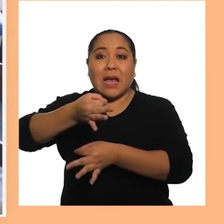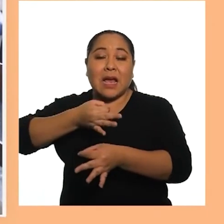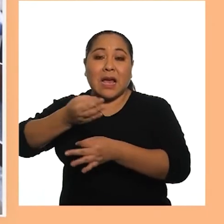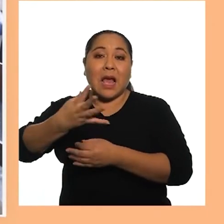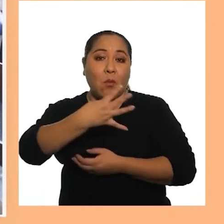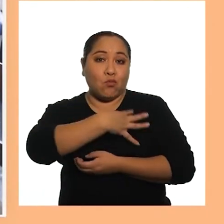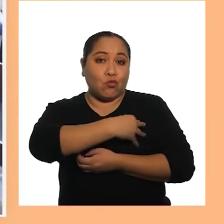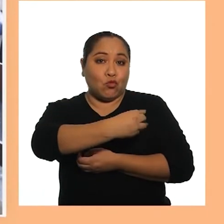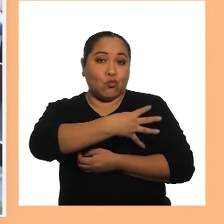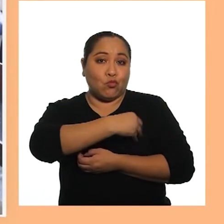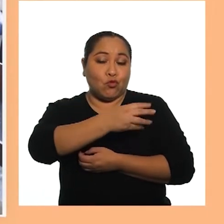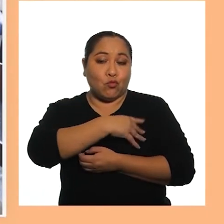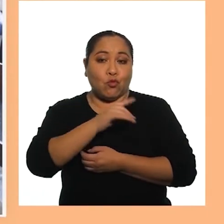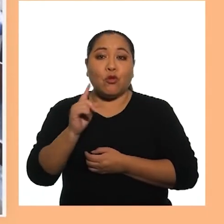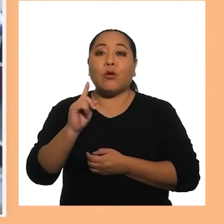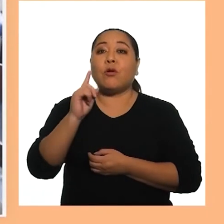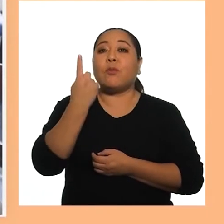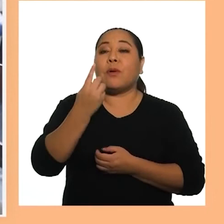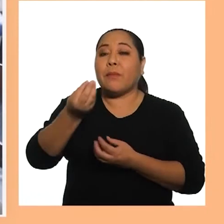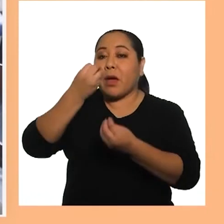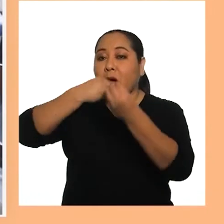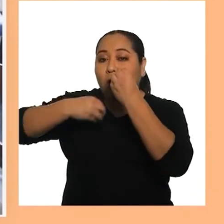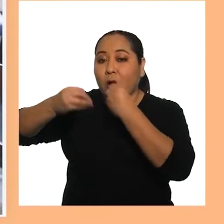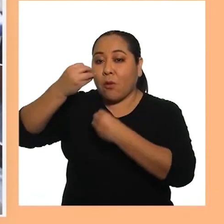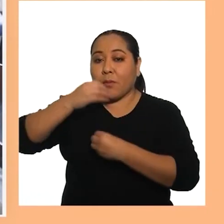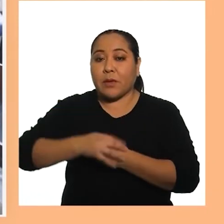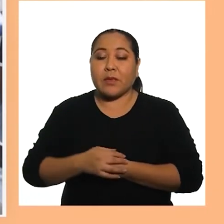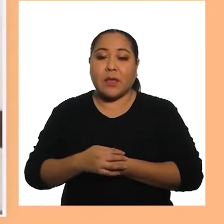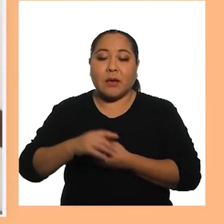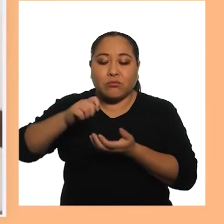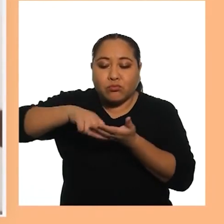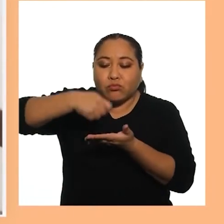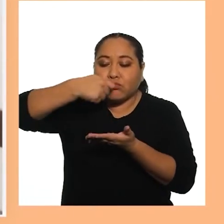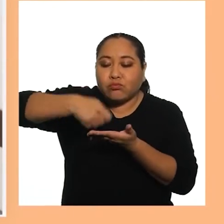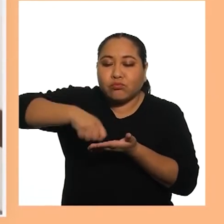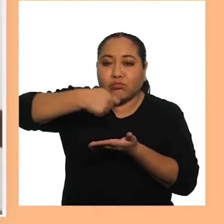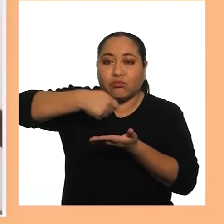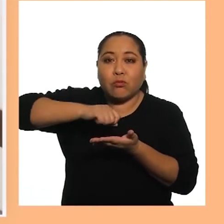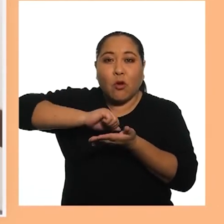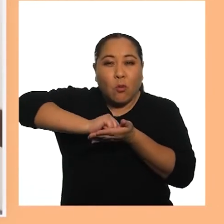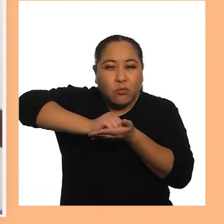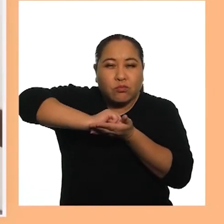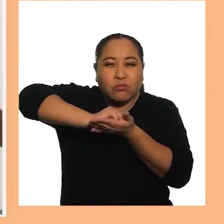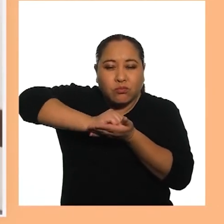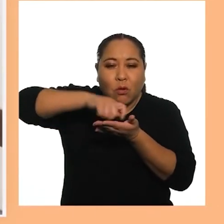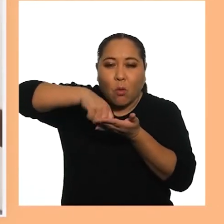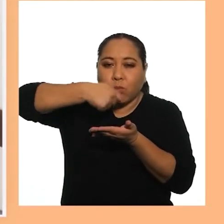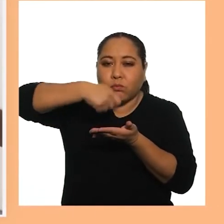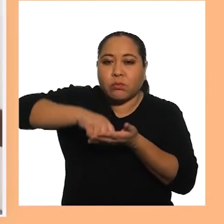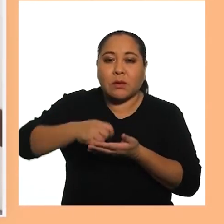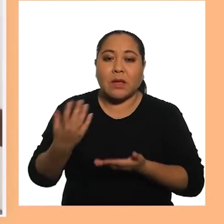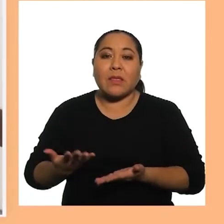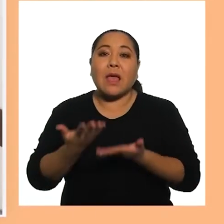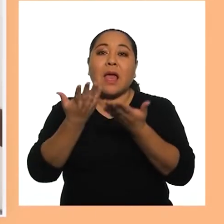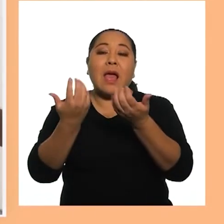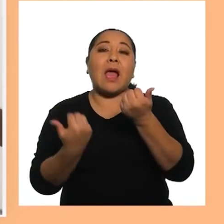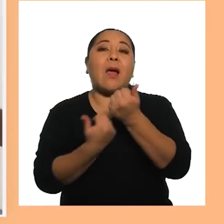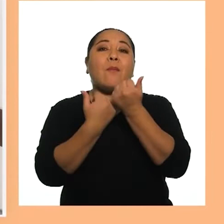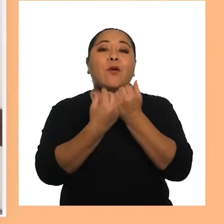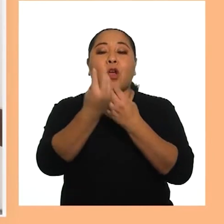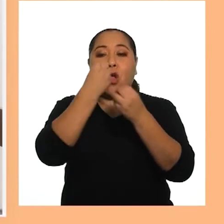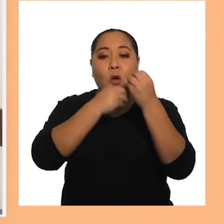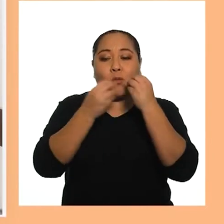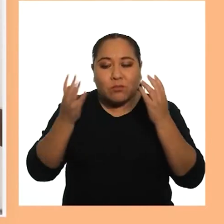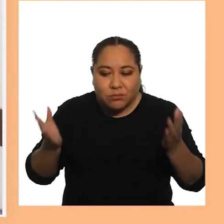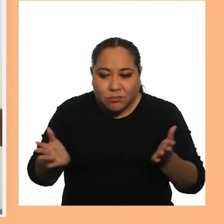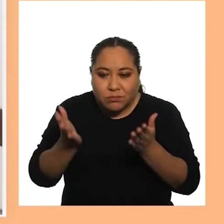Intercalar La leche materna Con los primeros Alimentos Papillas O puré Y brindar Apoyo